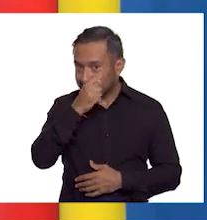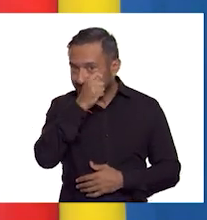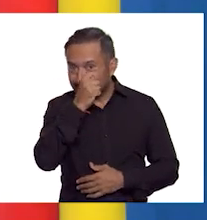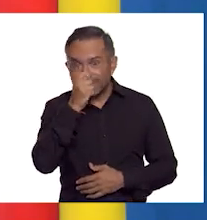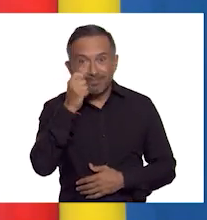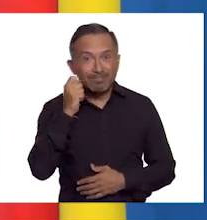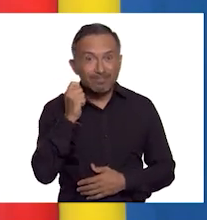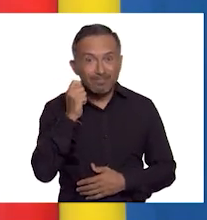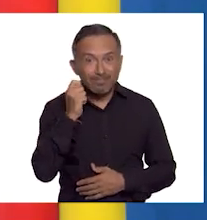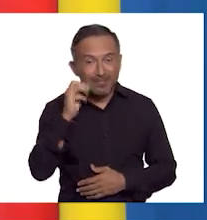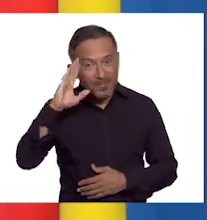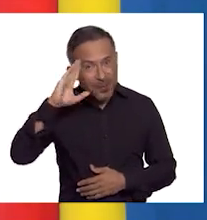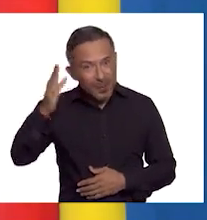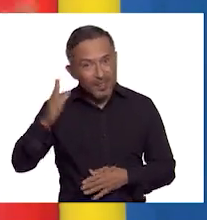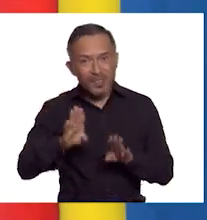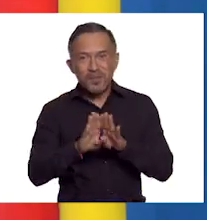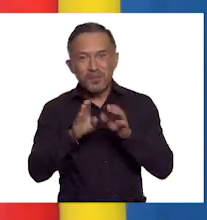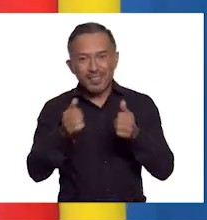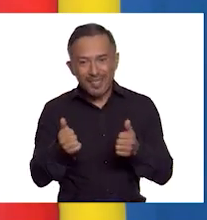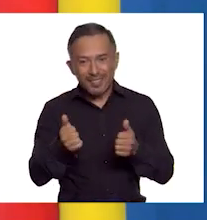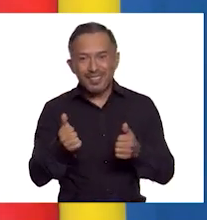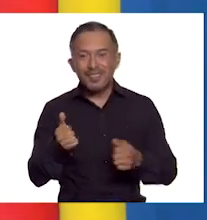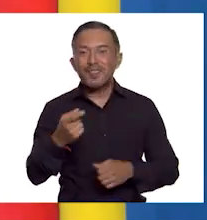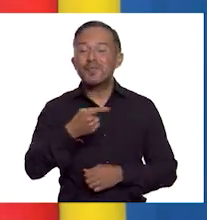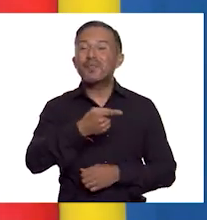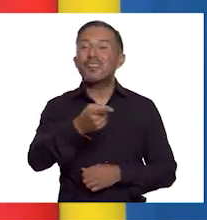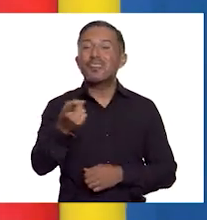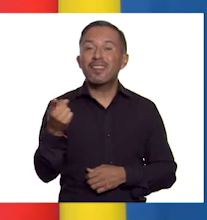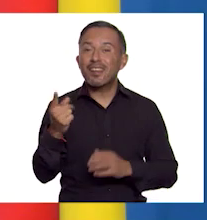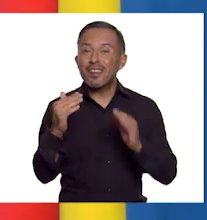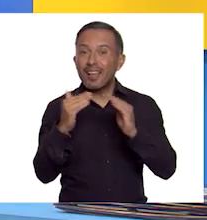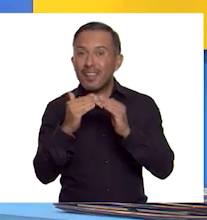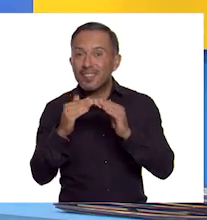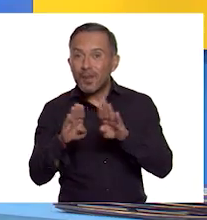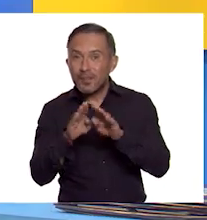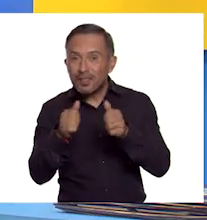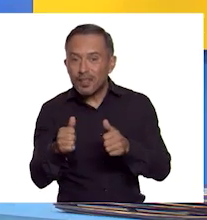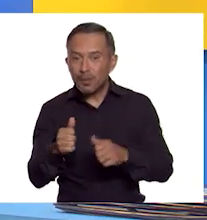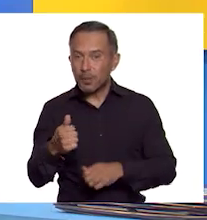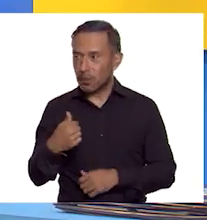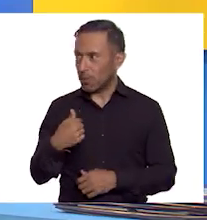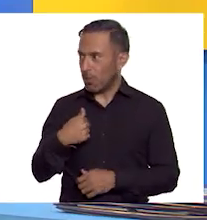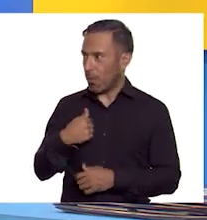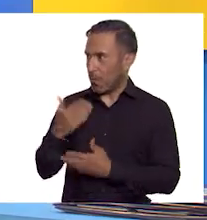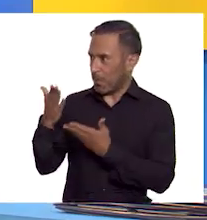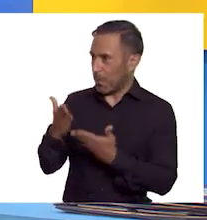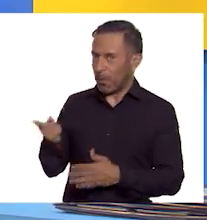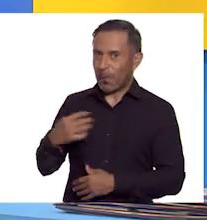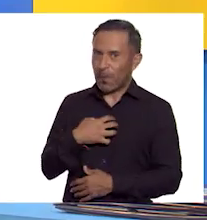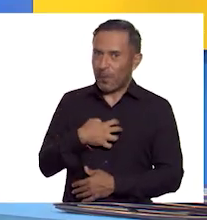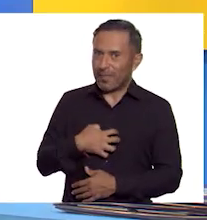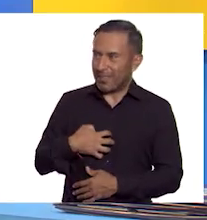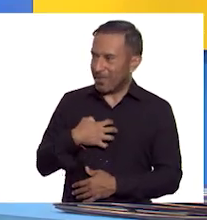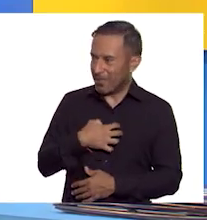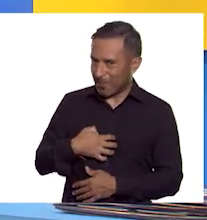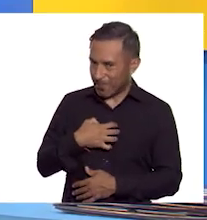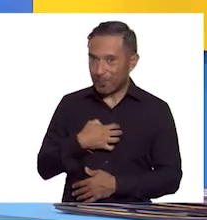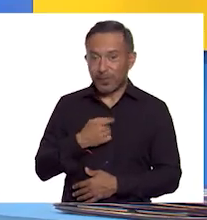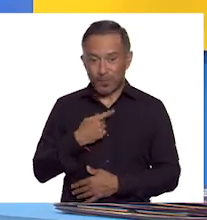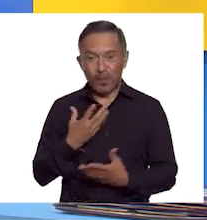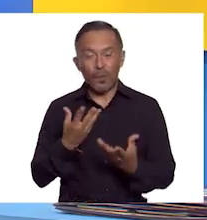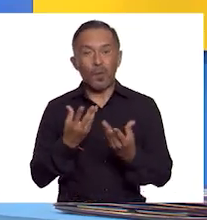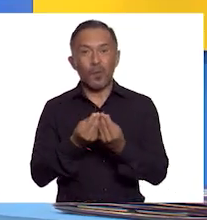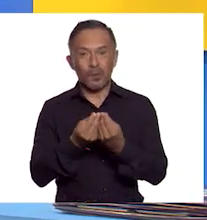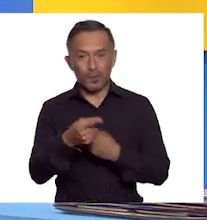Hola, Jenny, ¿cómo estás? ¿Cómo están, estudiantes en casa? Yo muy contenta de tenerte aquí y muy contenta de estar con ustedes